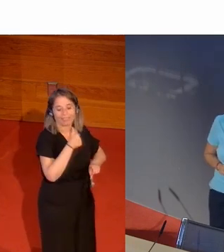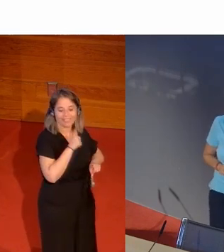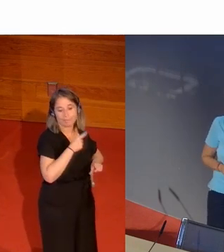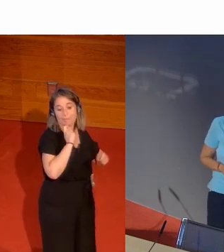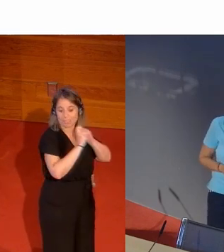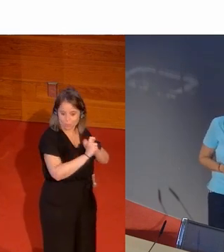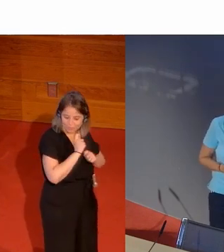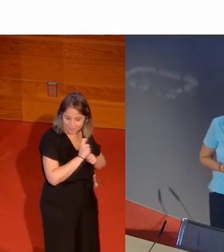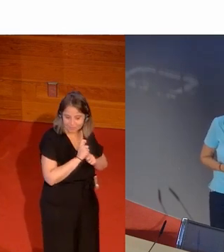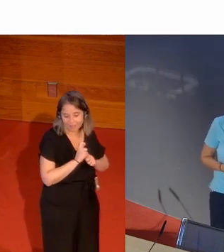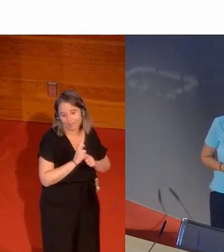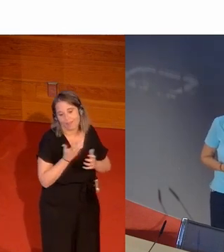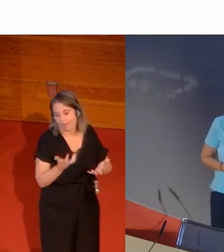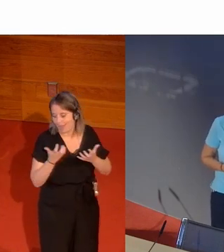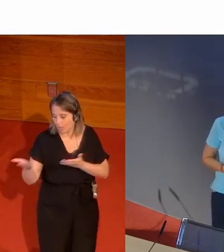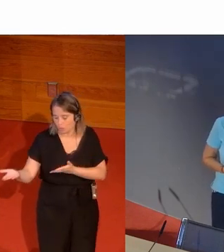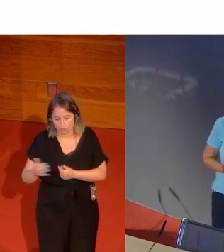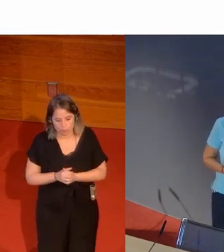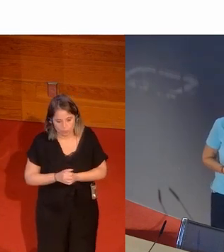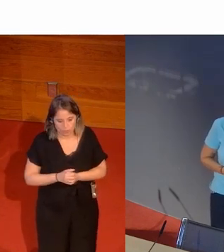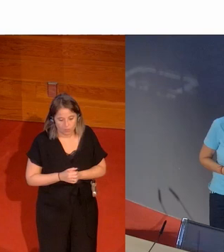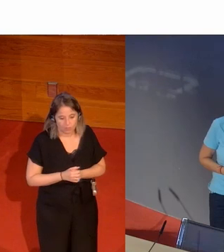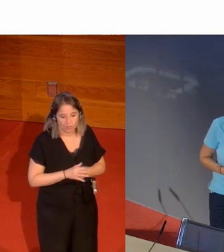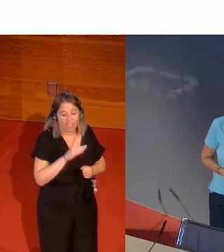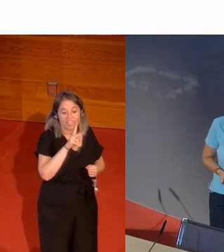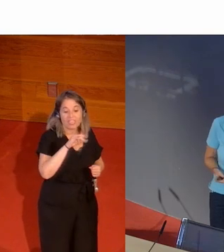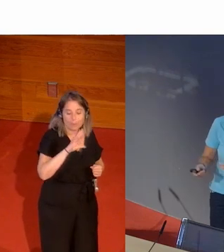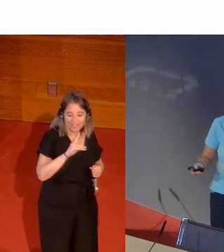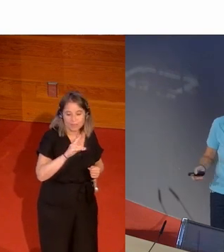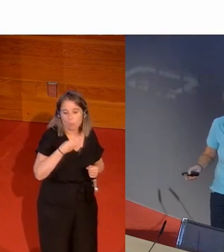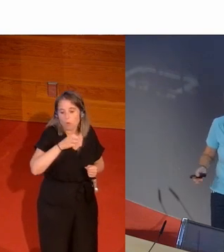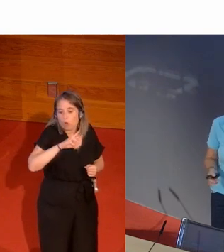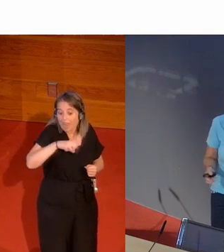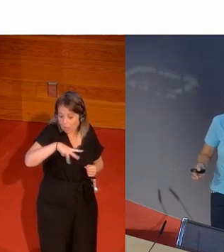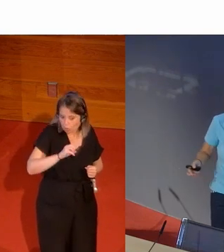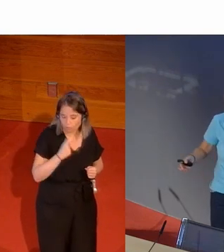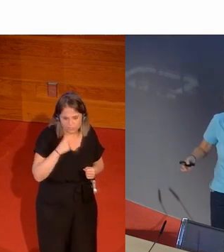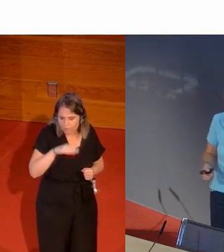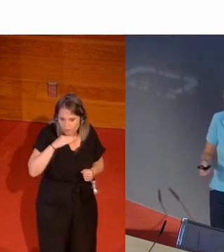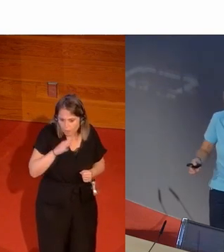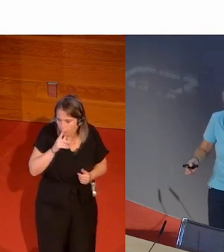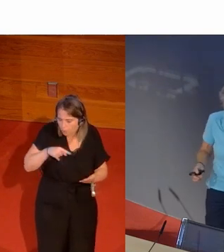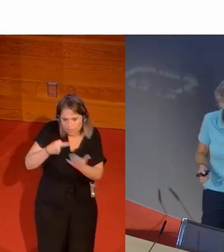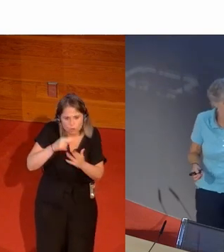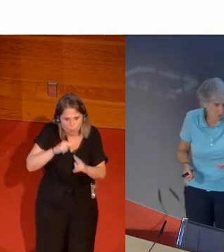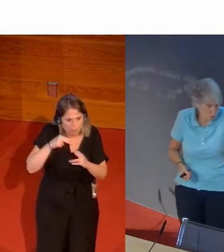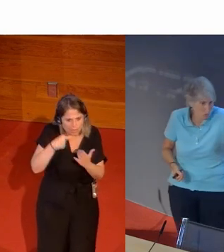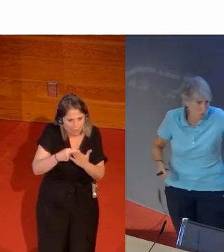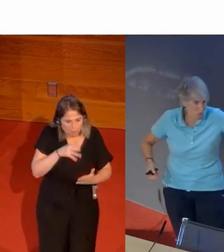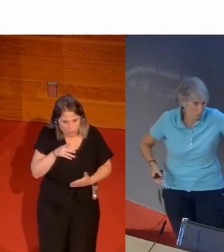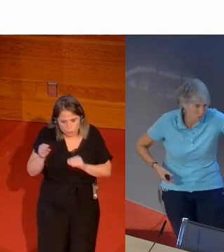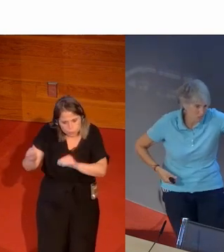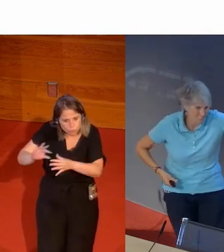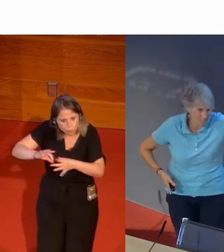este martes para los Juegos de la final de los Juegos por cierto que David Unclaro se mosqueó porque dijo ¿qué pinto yo? pues claro normal ¿qué pinta él? si